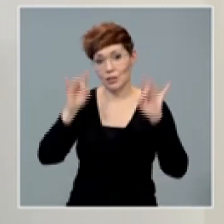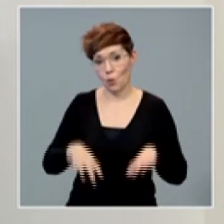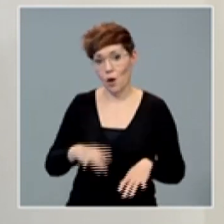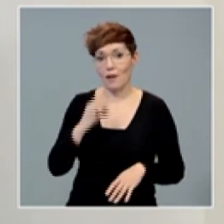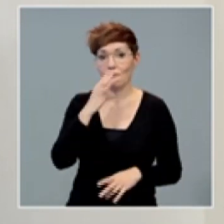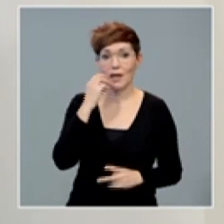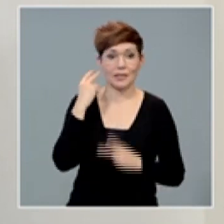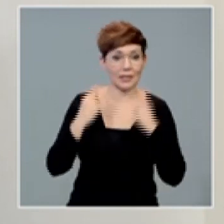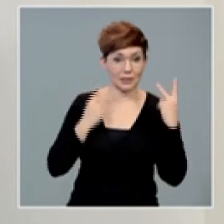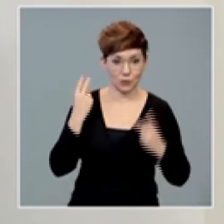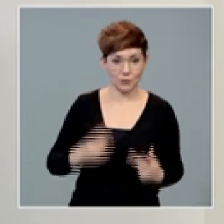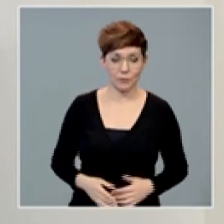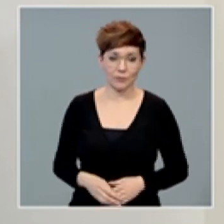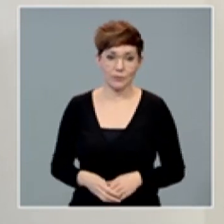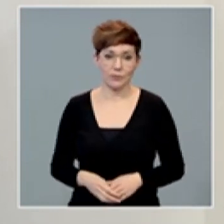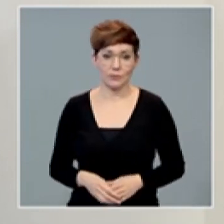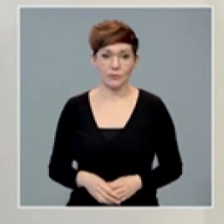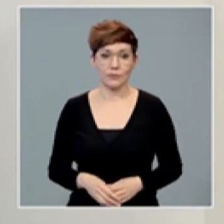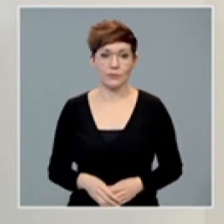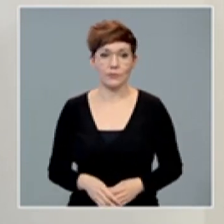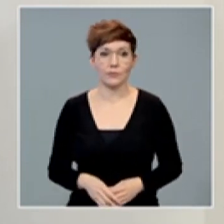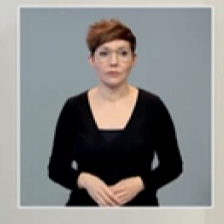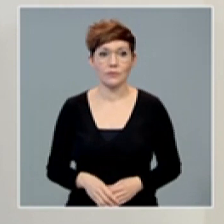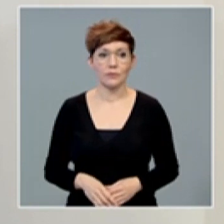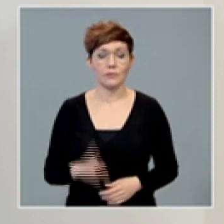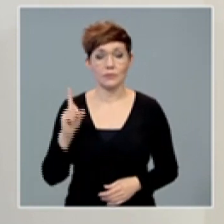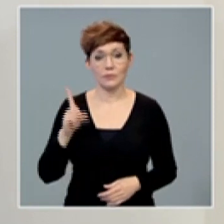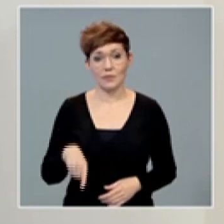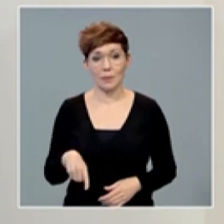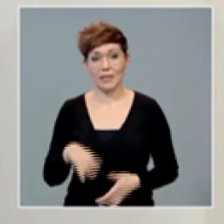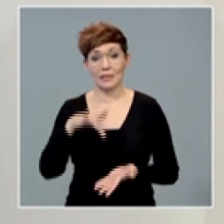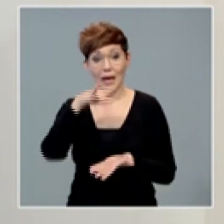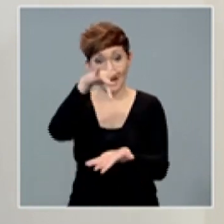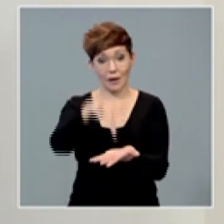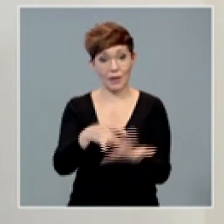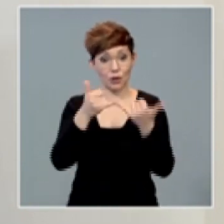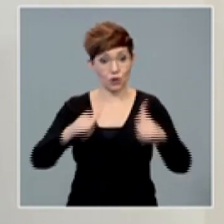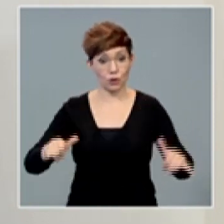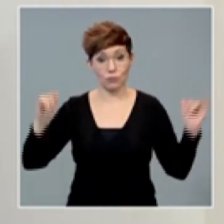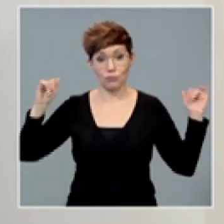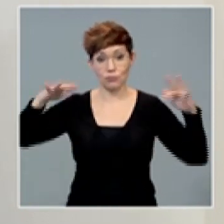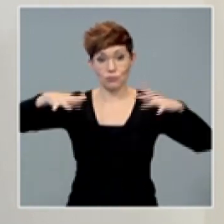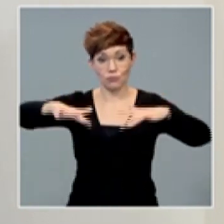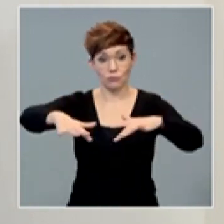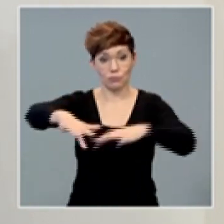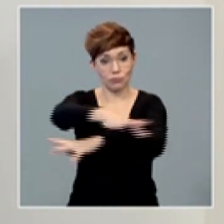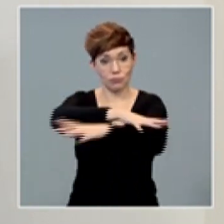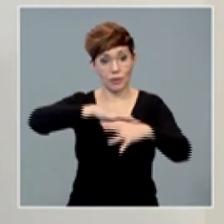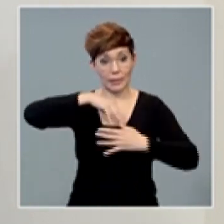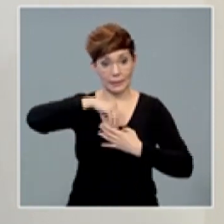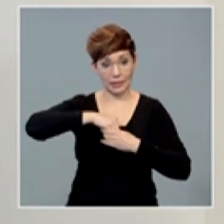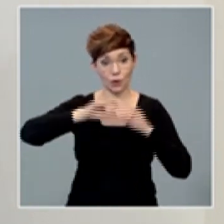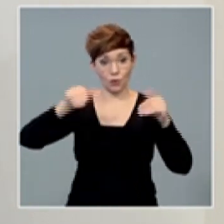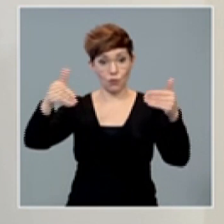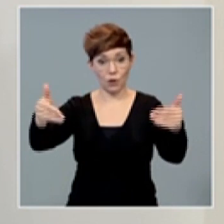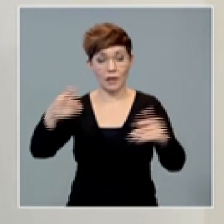hostelería y restauración. Por otro lado, los eventos multitudinarios, tanto en interior como en exterior, serán siempre